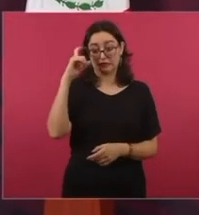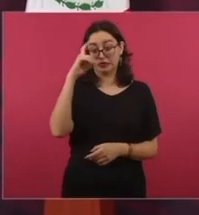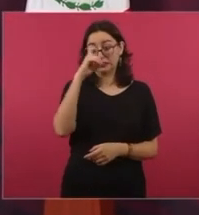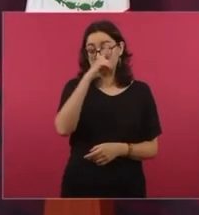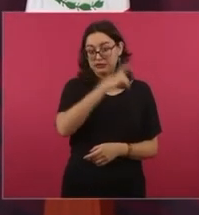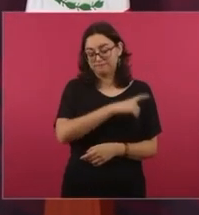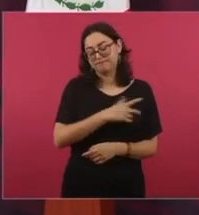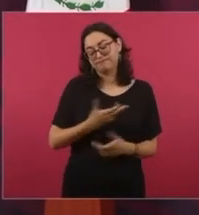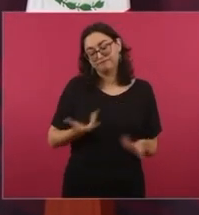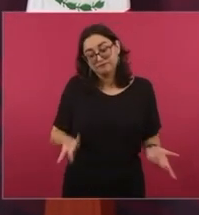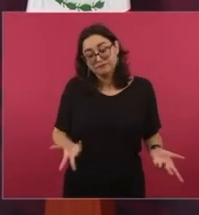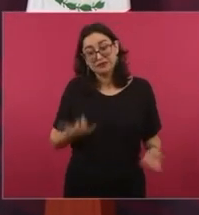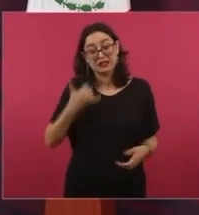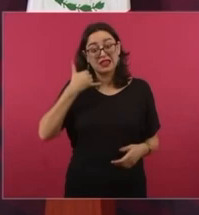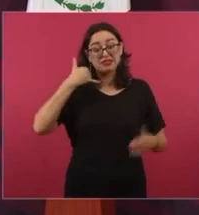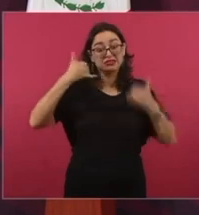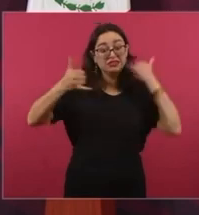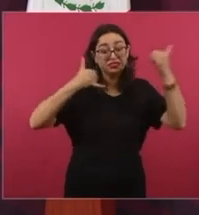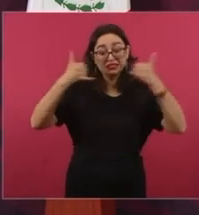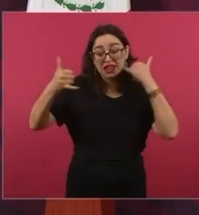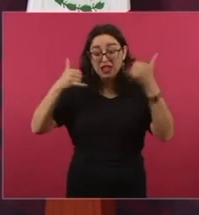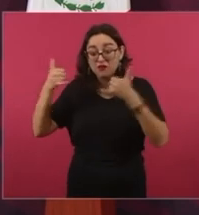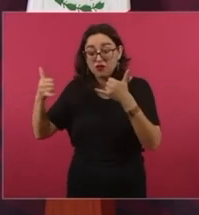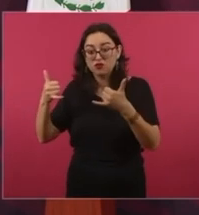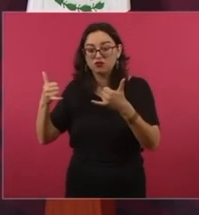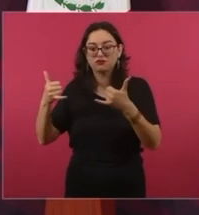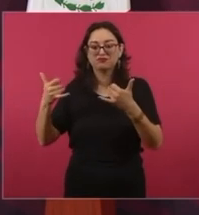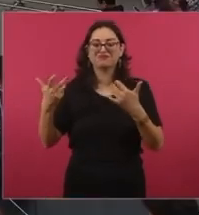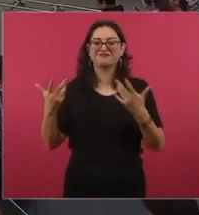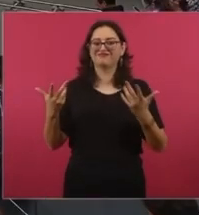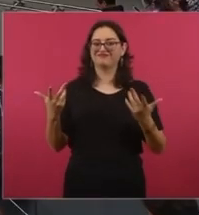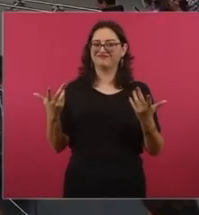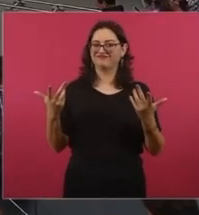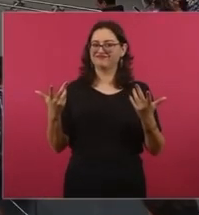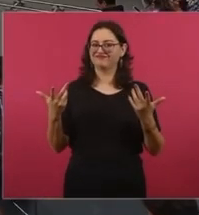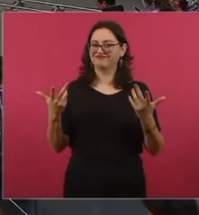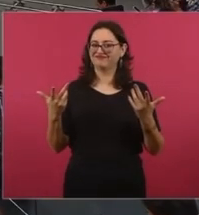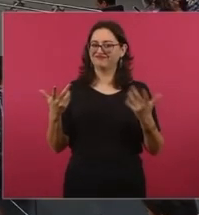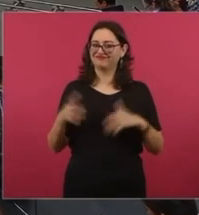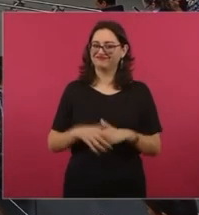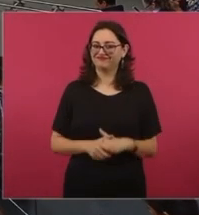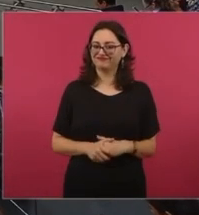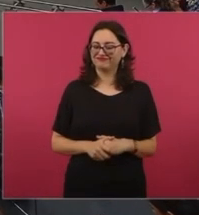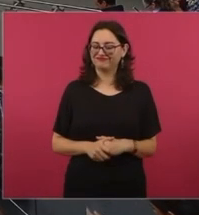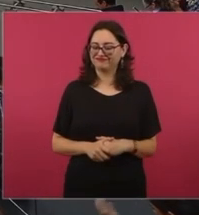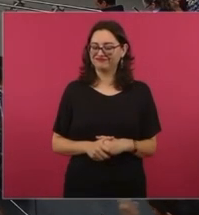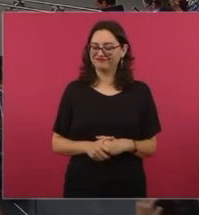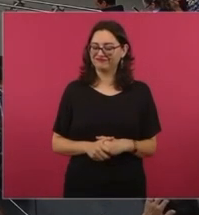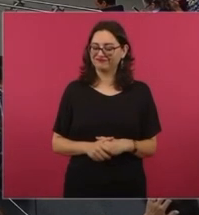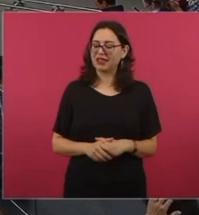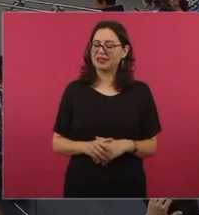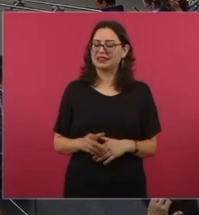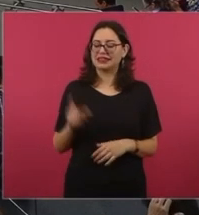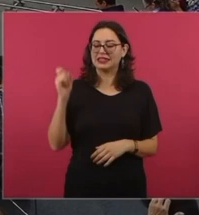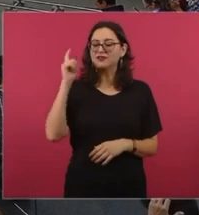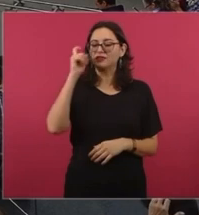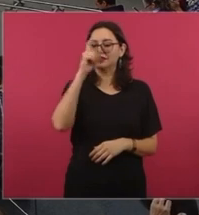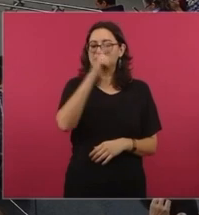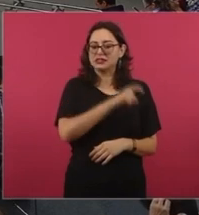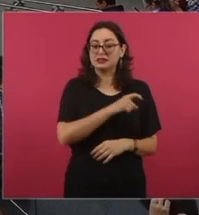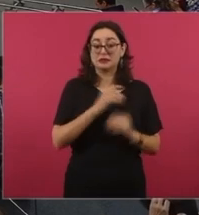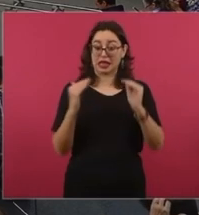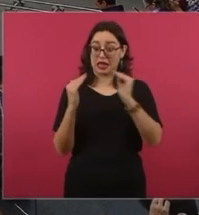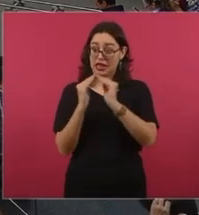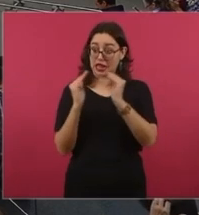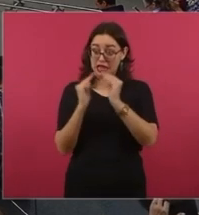en domicilios estamos mucho más arriba, pero no le